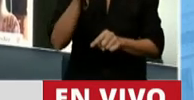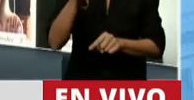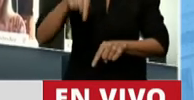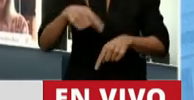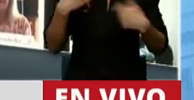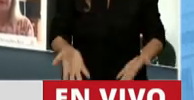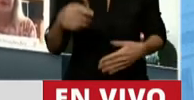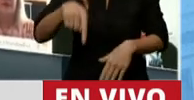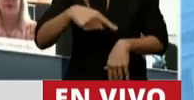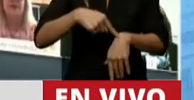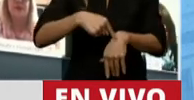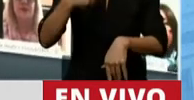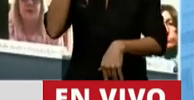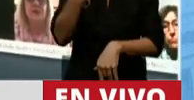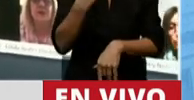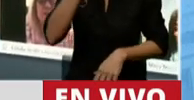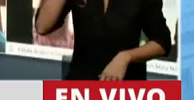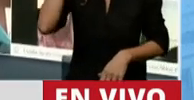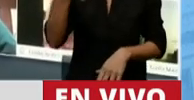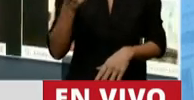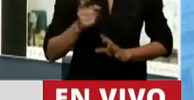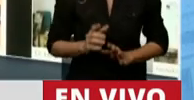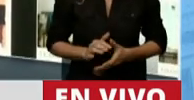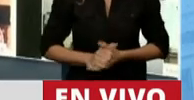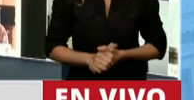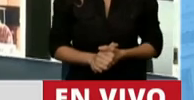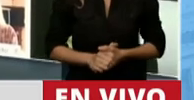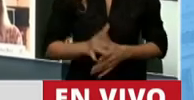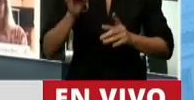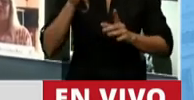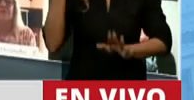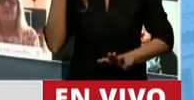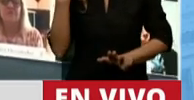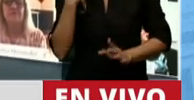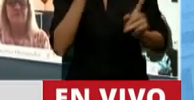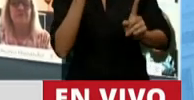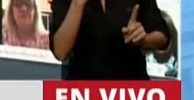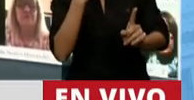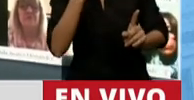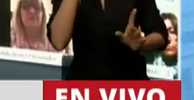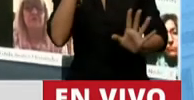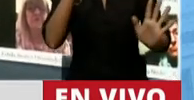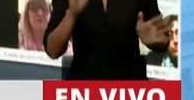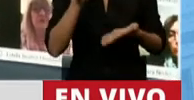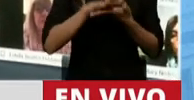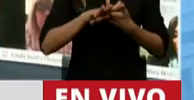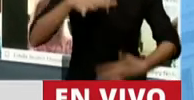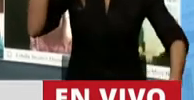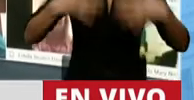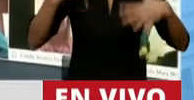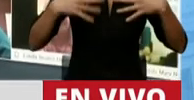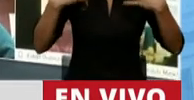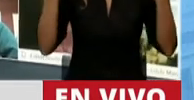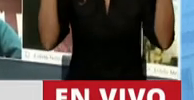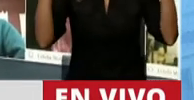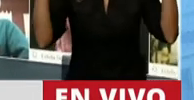sola pregunta. Y aquí algo se ha tocado en relación a este tema, que es la emergencia del turismo.